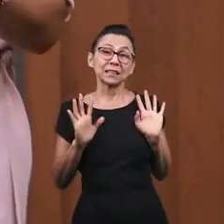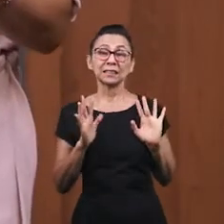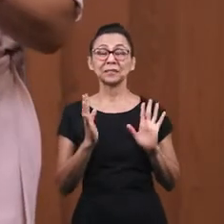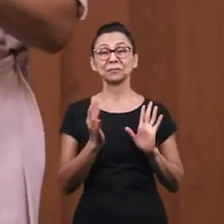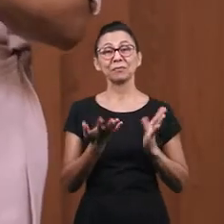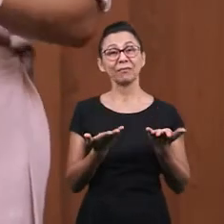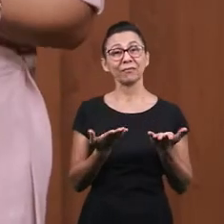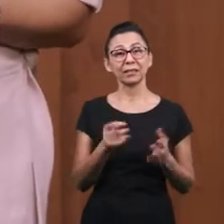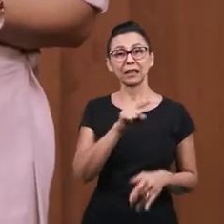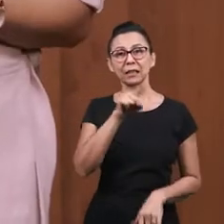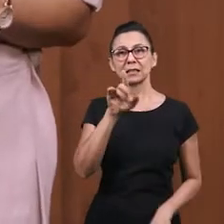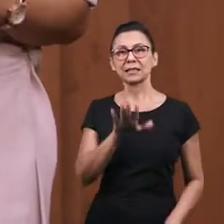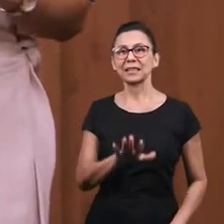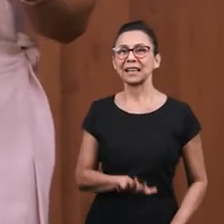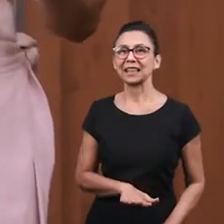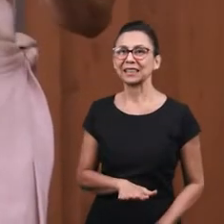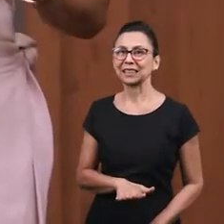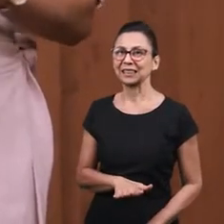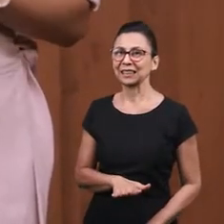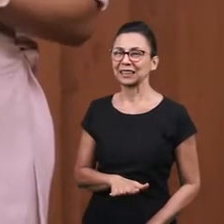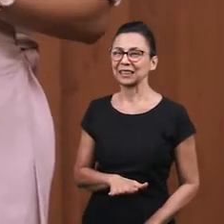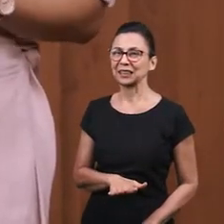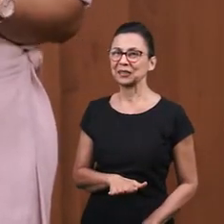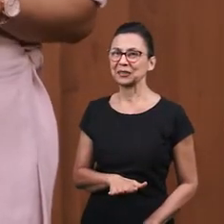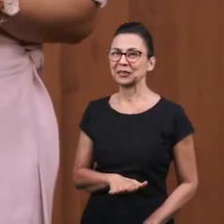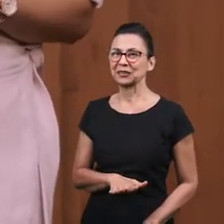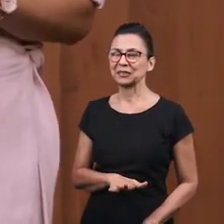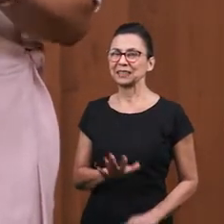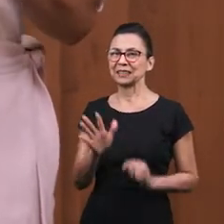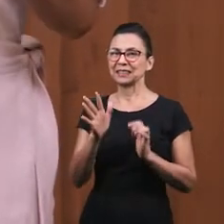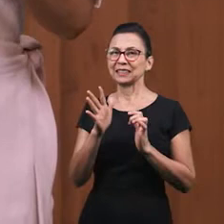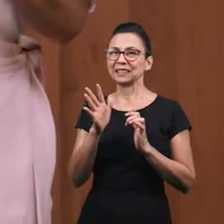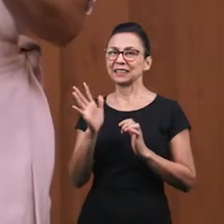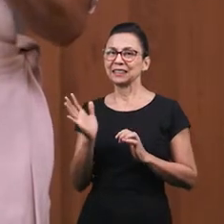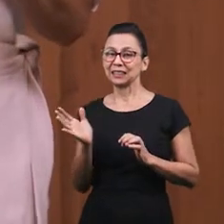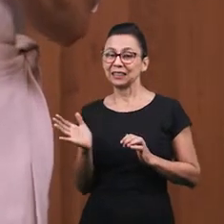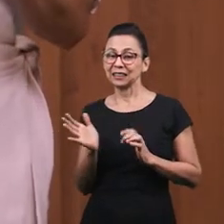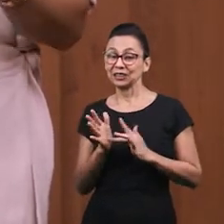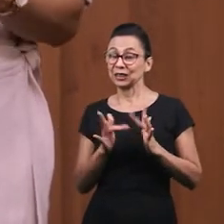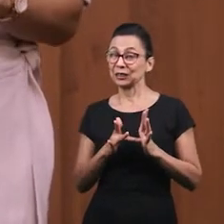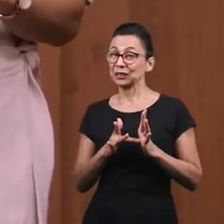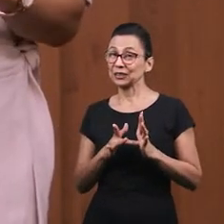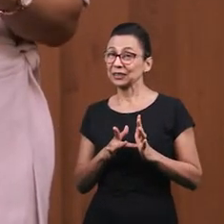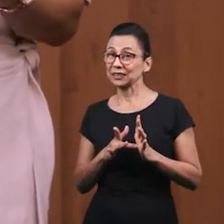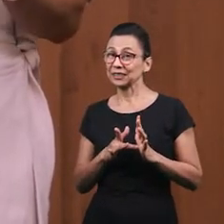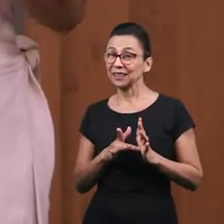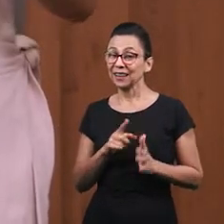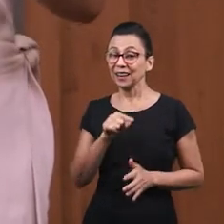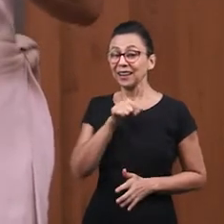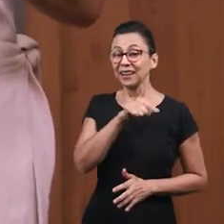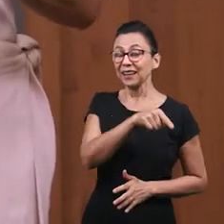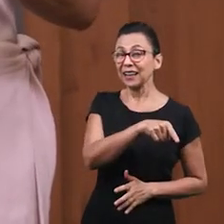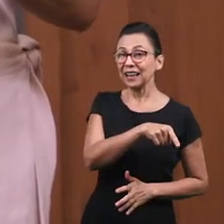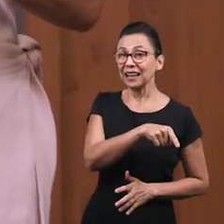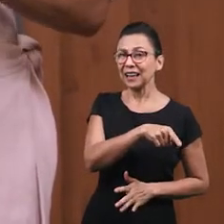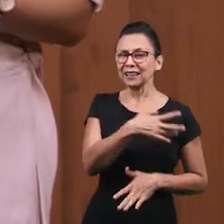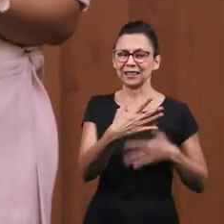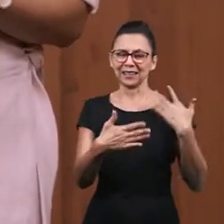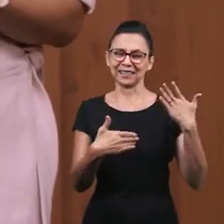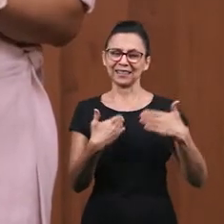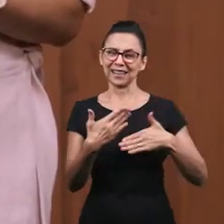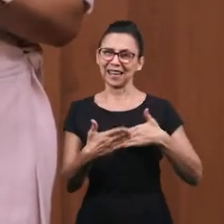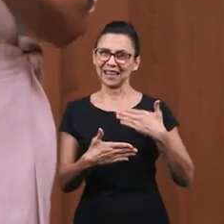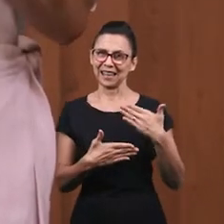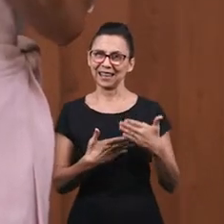Es un traidor Pero saqueo Recibió a Jesús En su casa Con mucha alegría Y